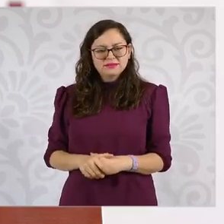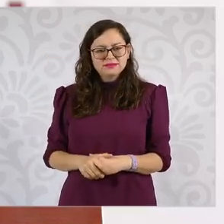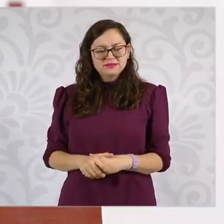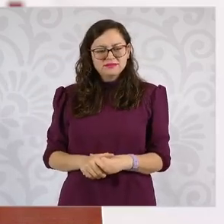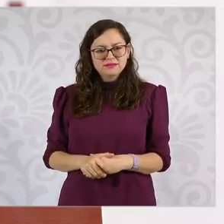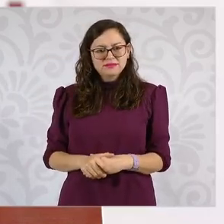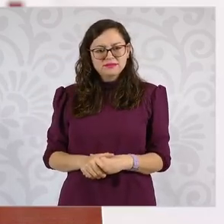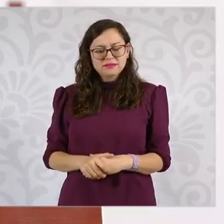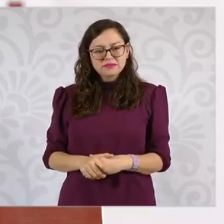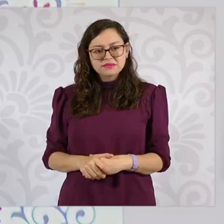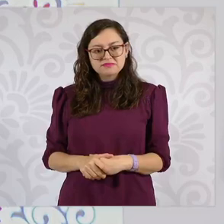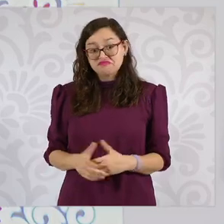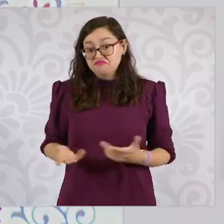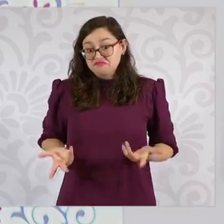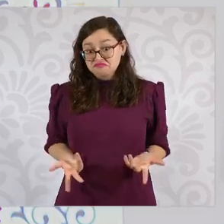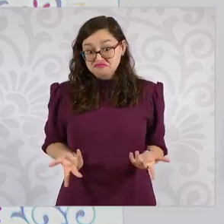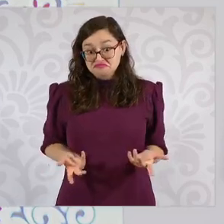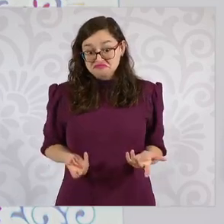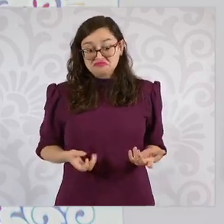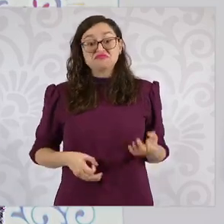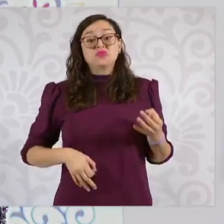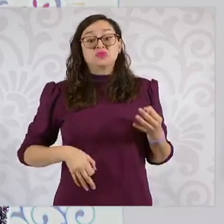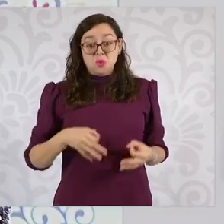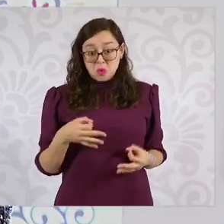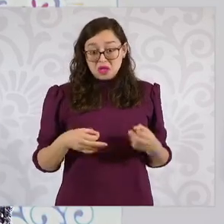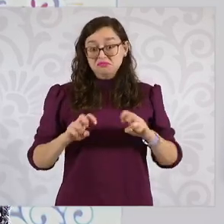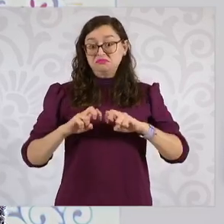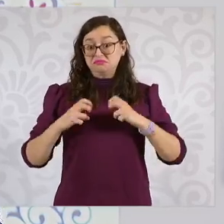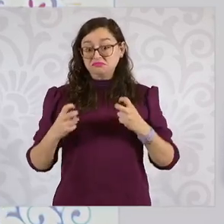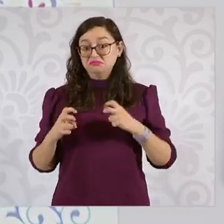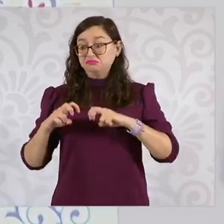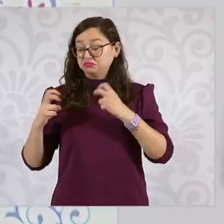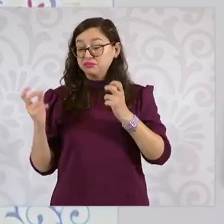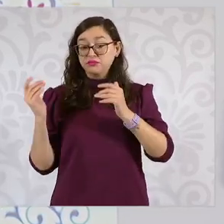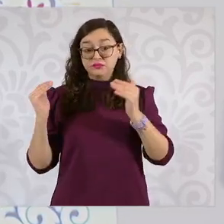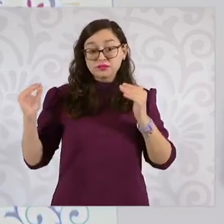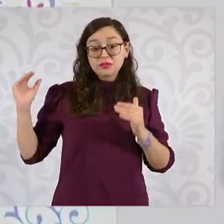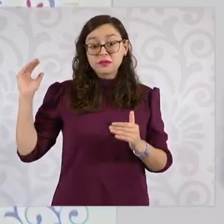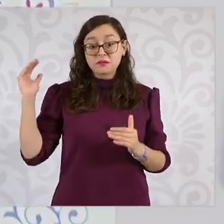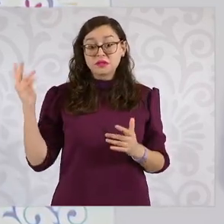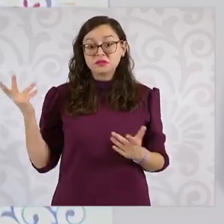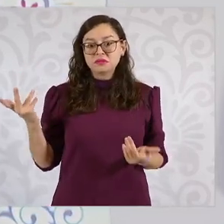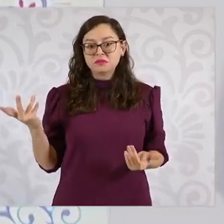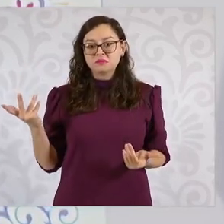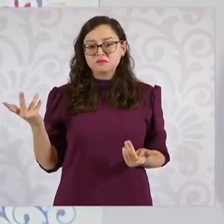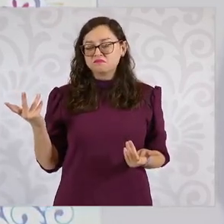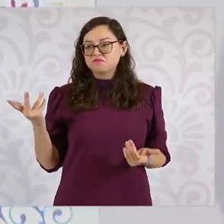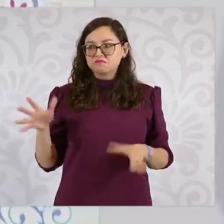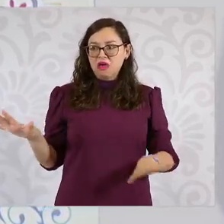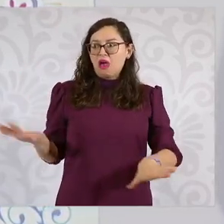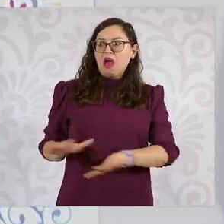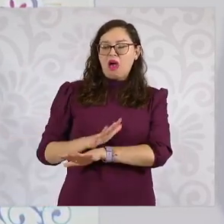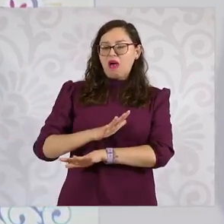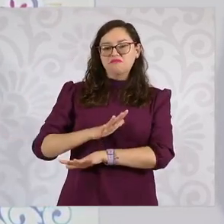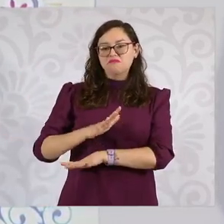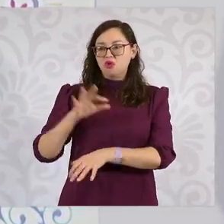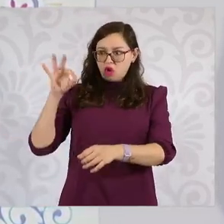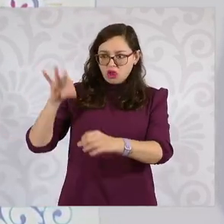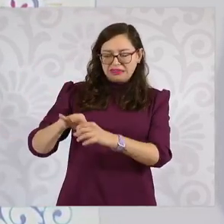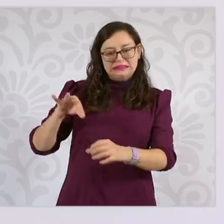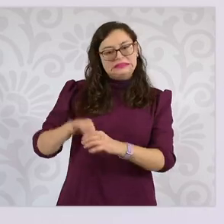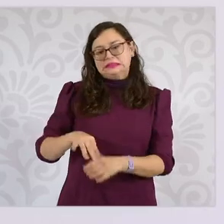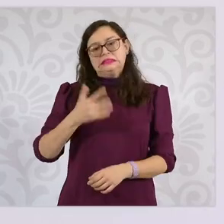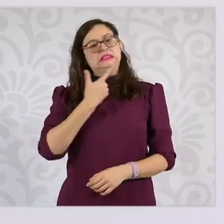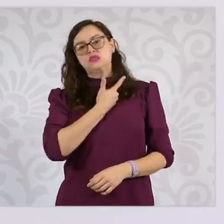Que no son… Digo, los jueces, magistrados, ministros, pues entiendo que no estén contentos con que van a ser